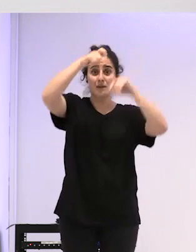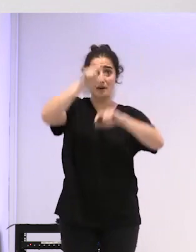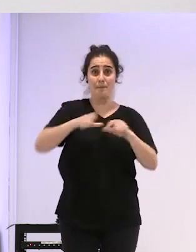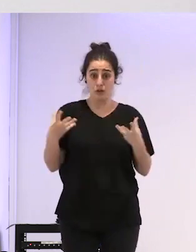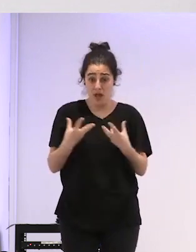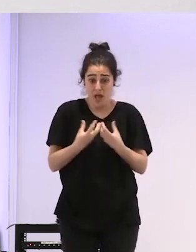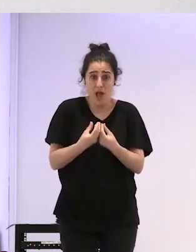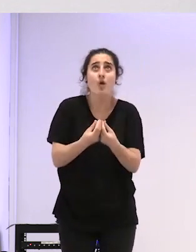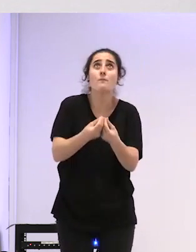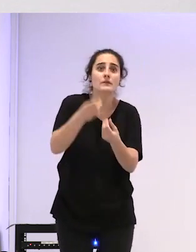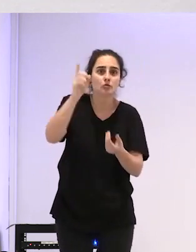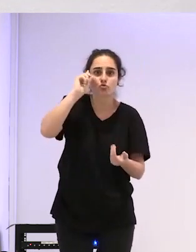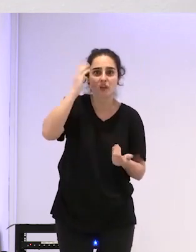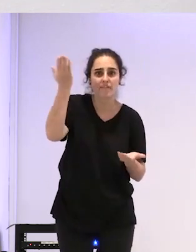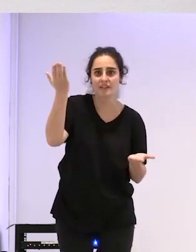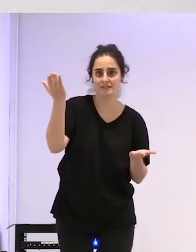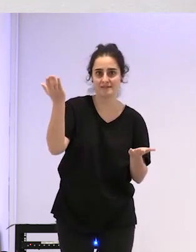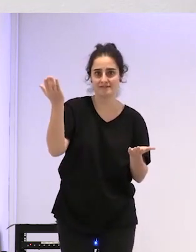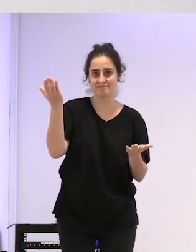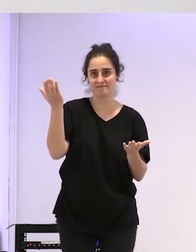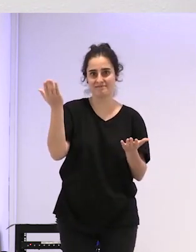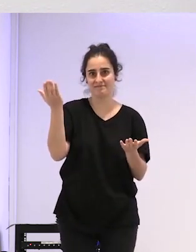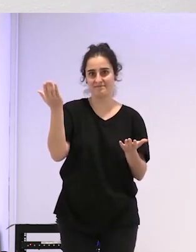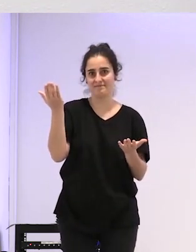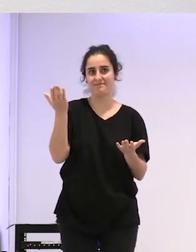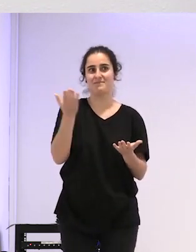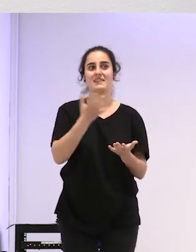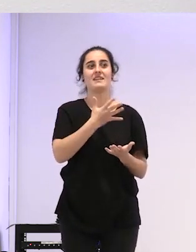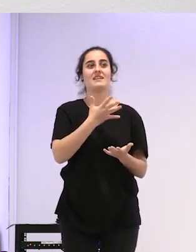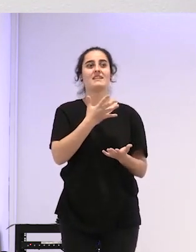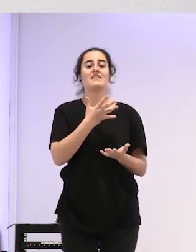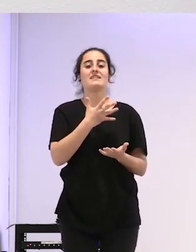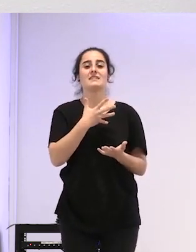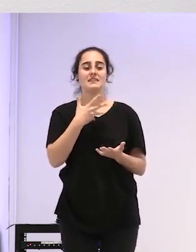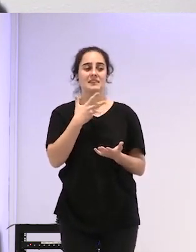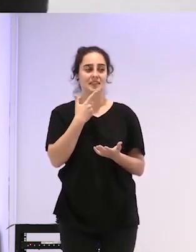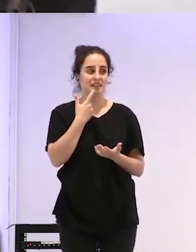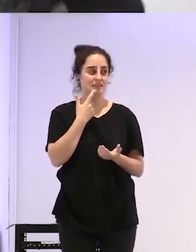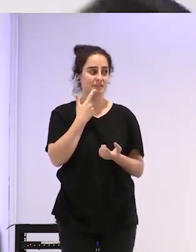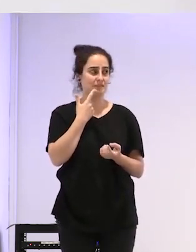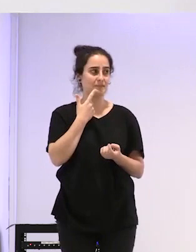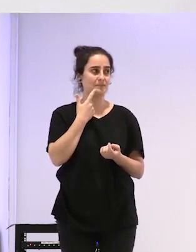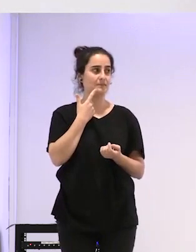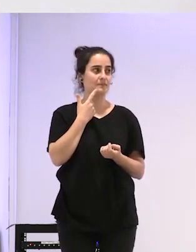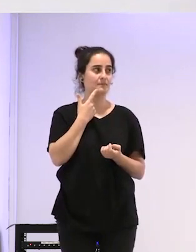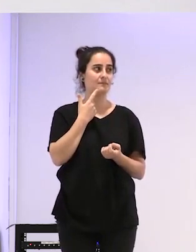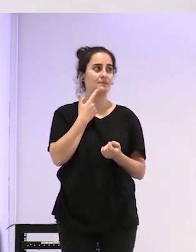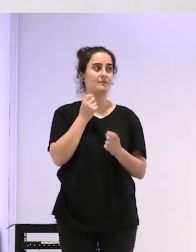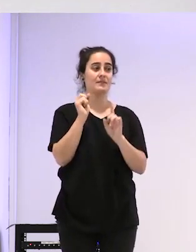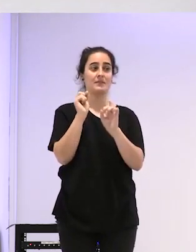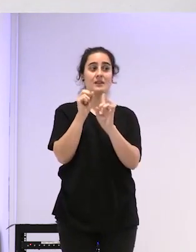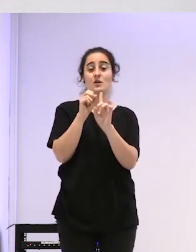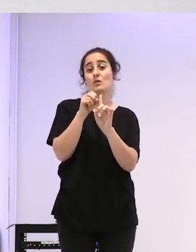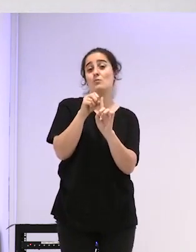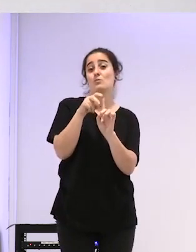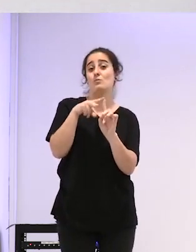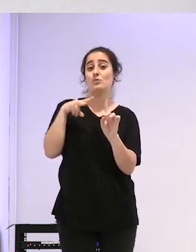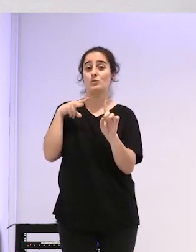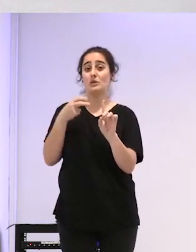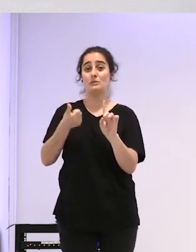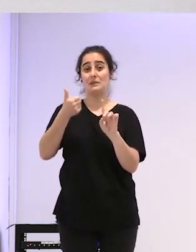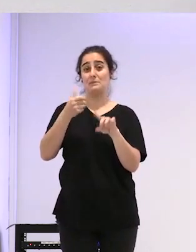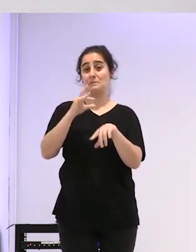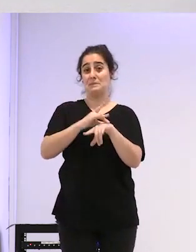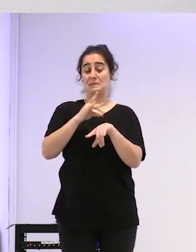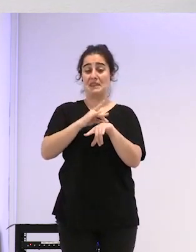¿vale? no sé el conocimiento que se necesita desde el punto de vista digamos más médico